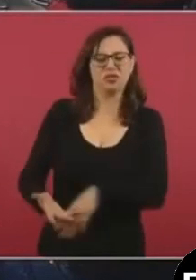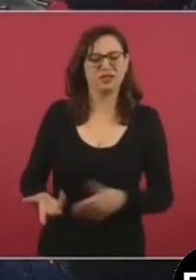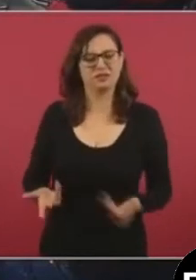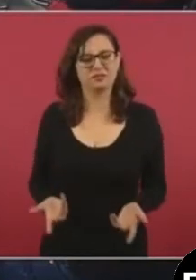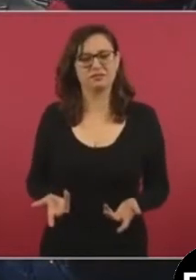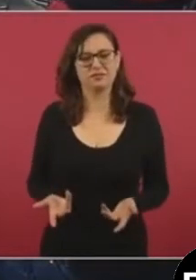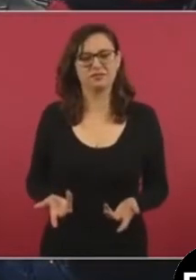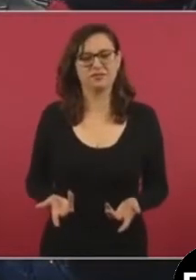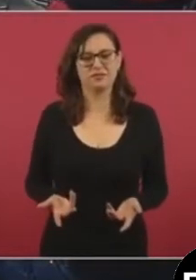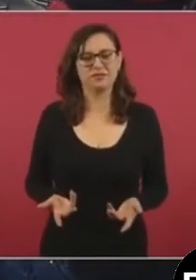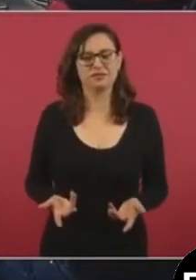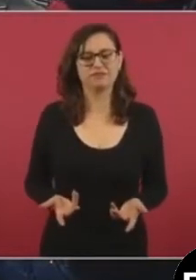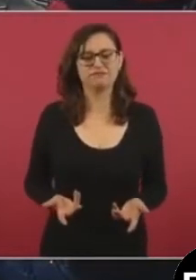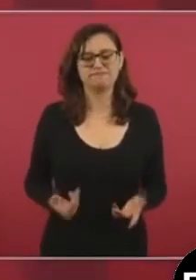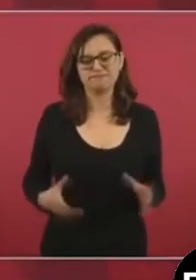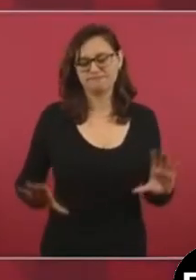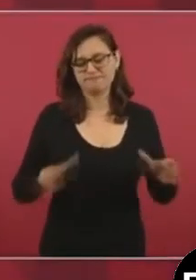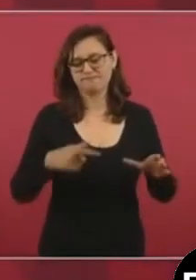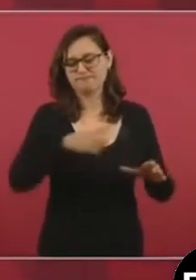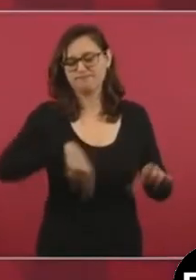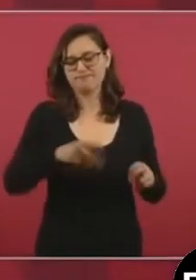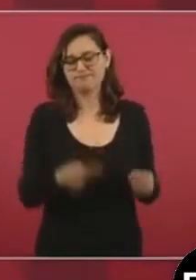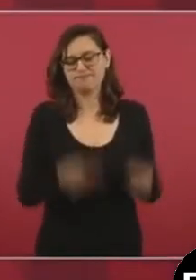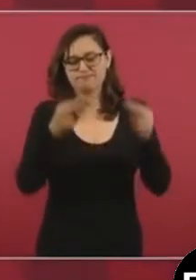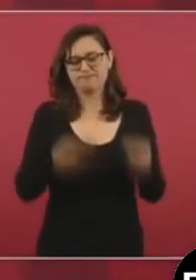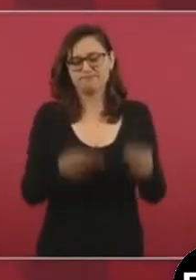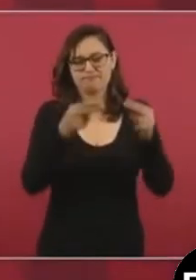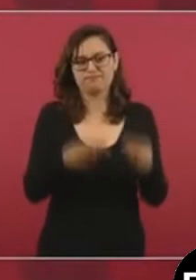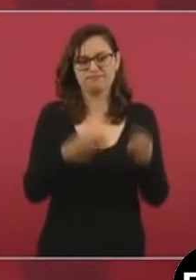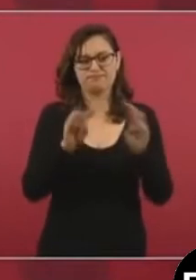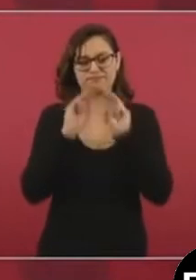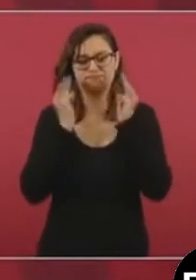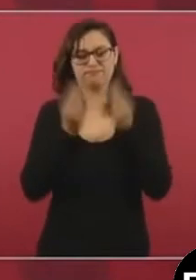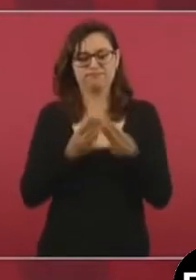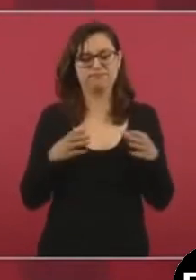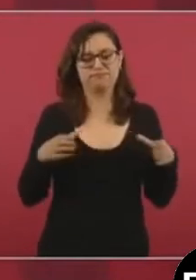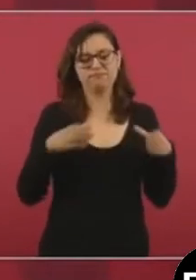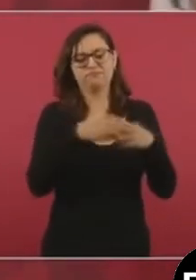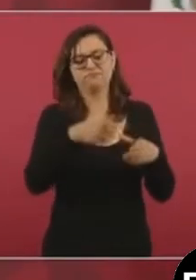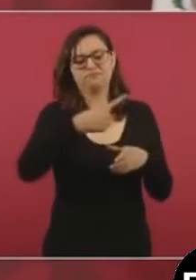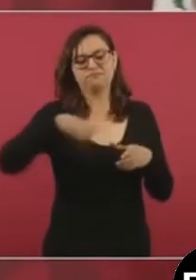los publicistas mercenarios que van de un país a otro